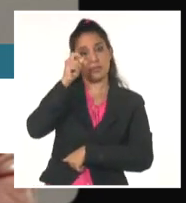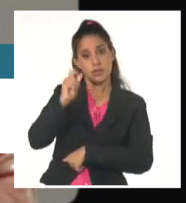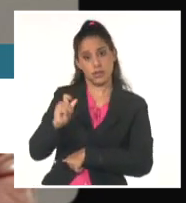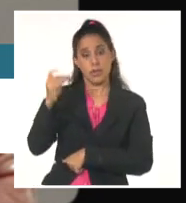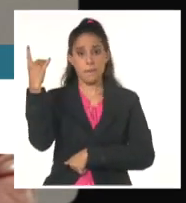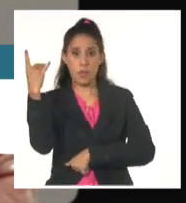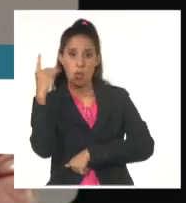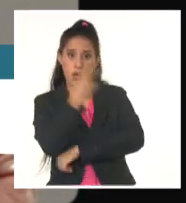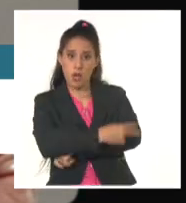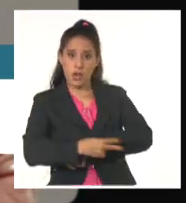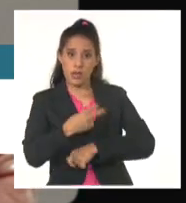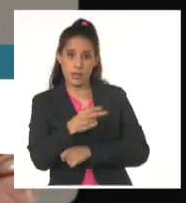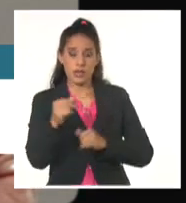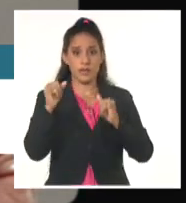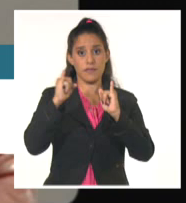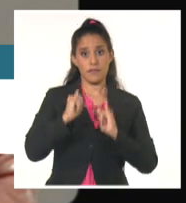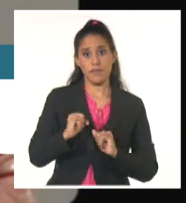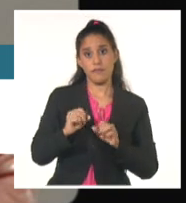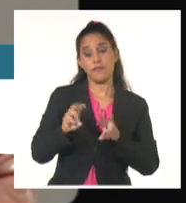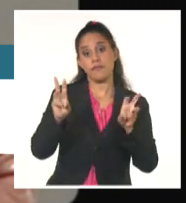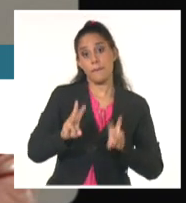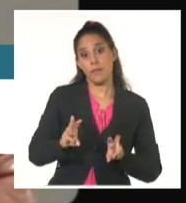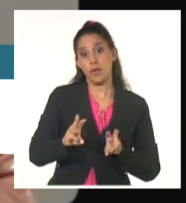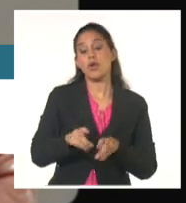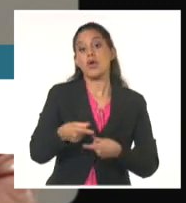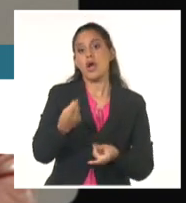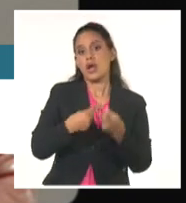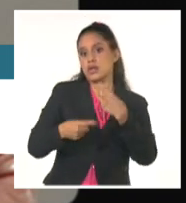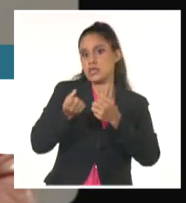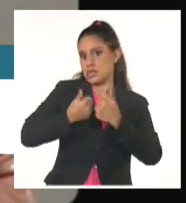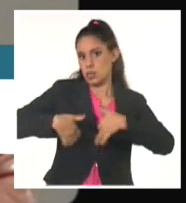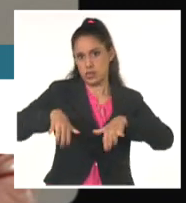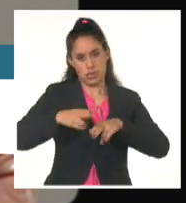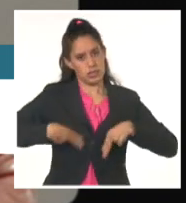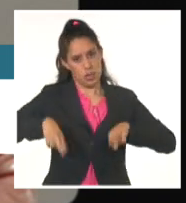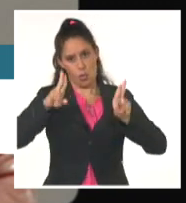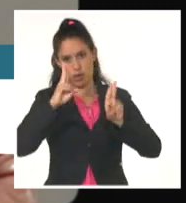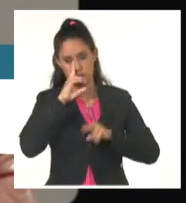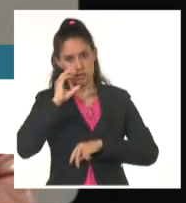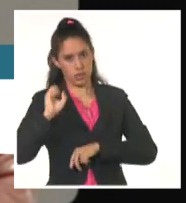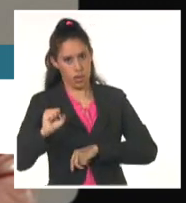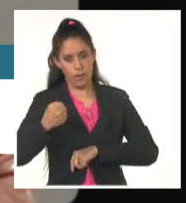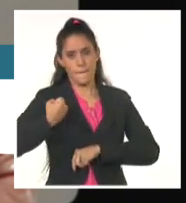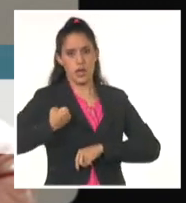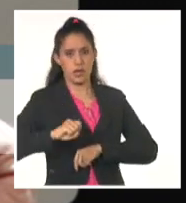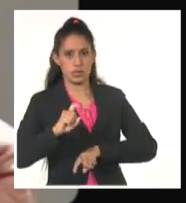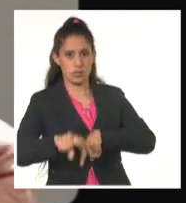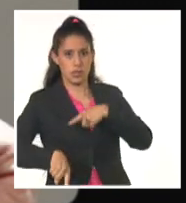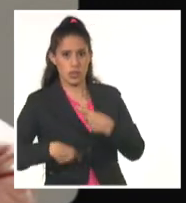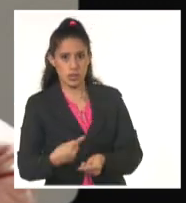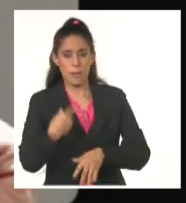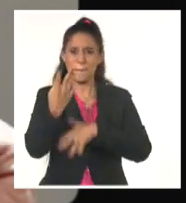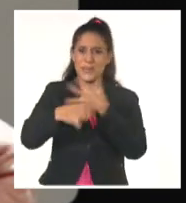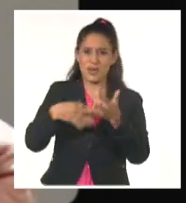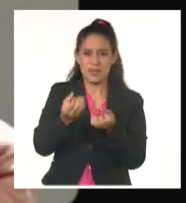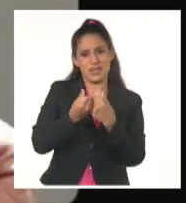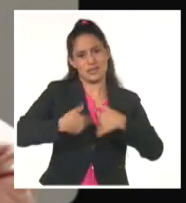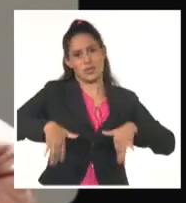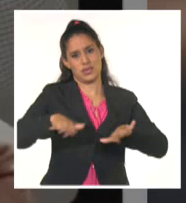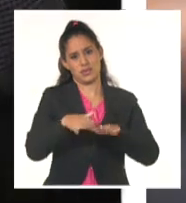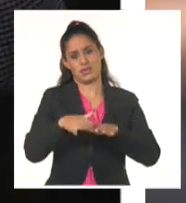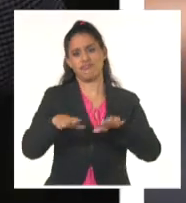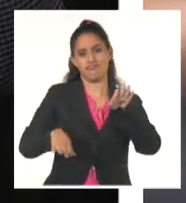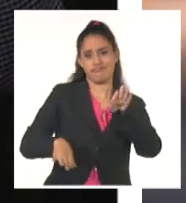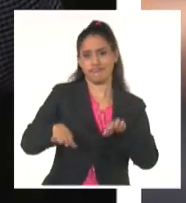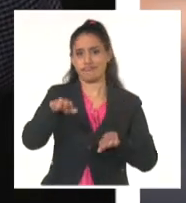el jefe de Estado antillano manifestó que Cuba rechaza cualquier forma de violencia que solo conducen al caos y a la inestabilidad política.